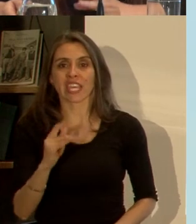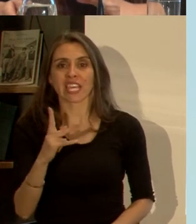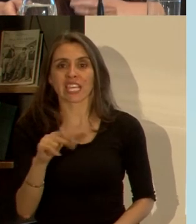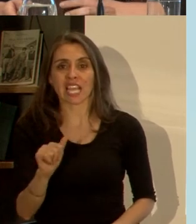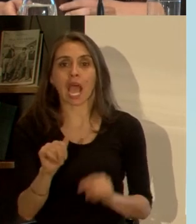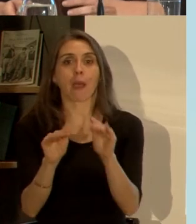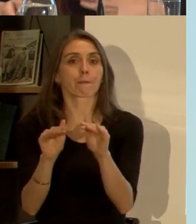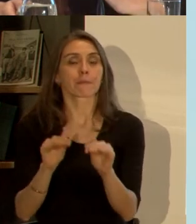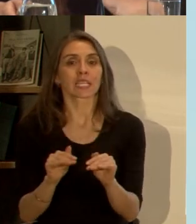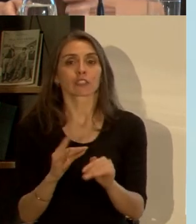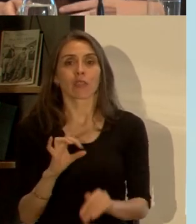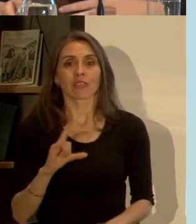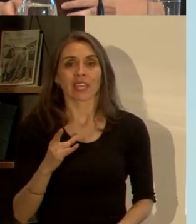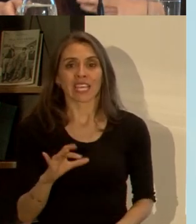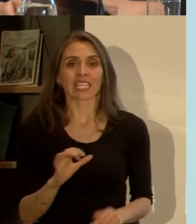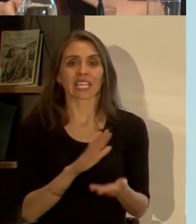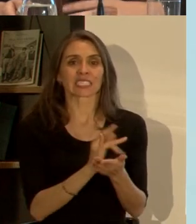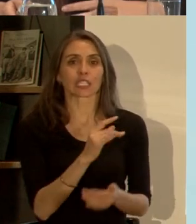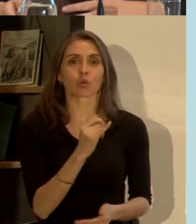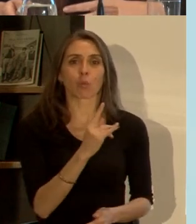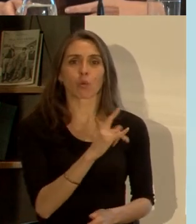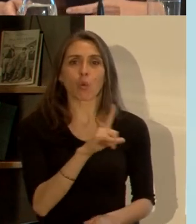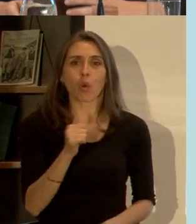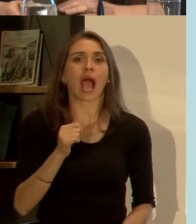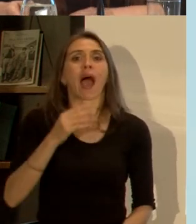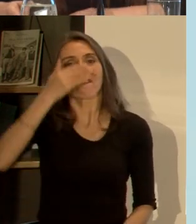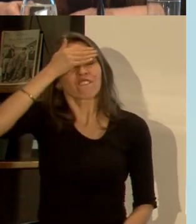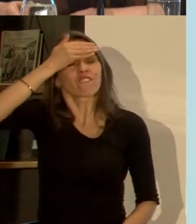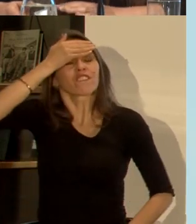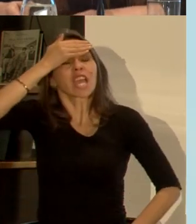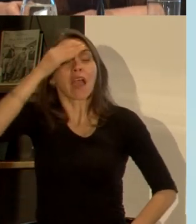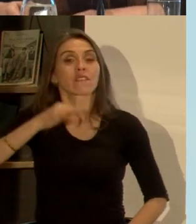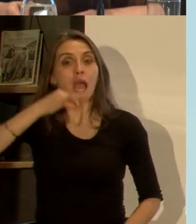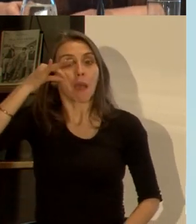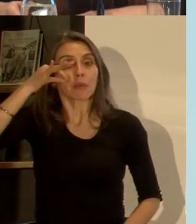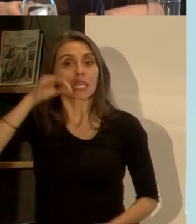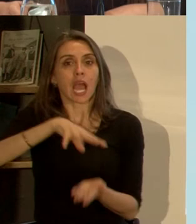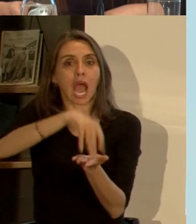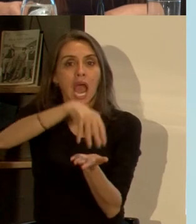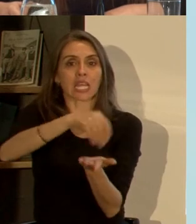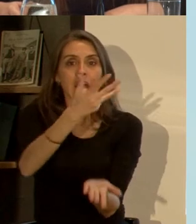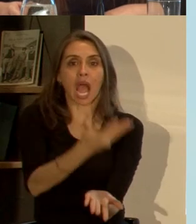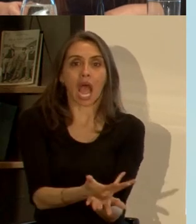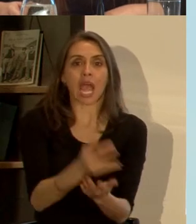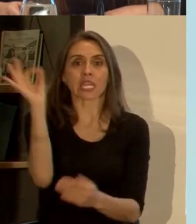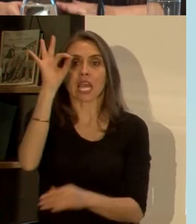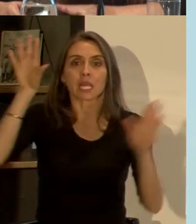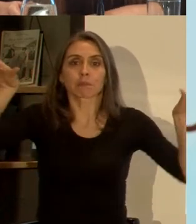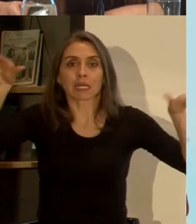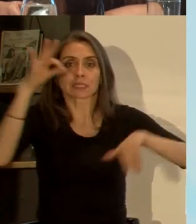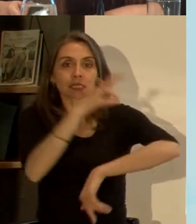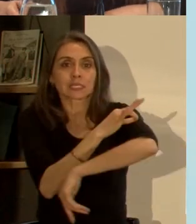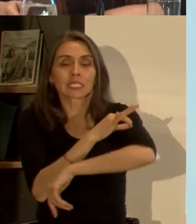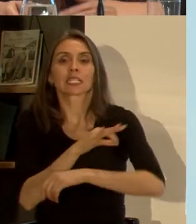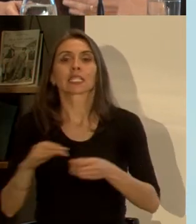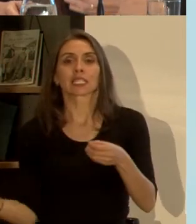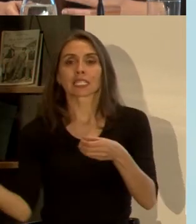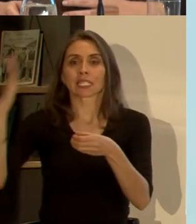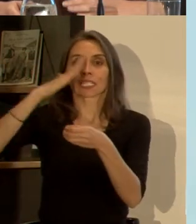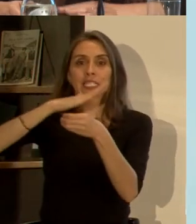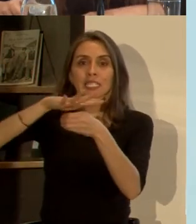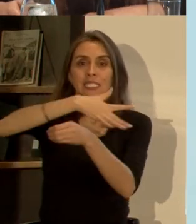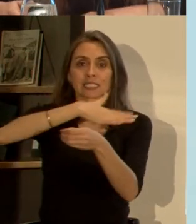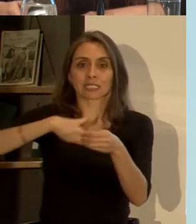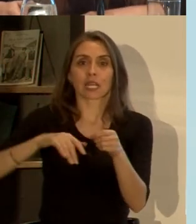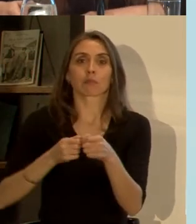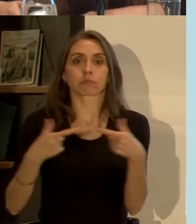mismo que produce el dengue el chikungunya la fiebre amarilla lo tenemos presente en Arica está presente en Isla de Pascua ya tuvimos